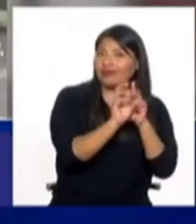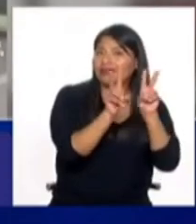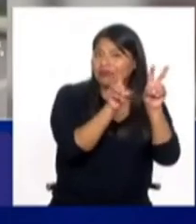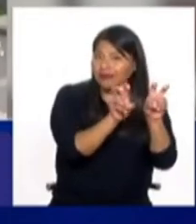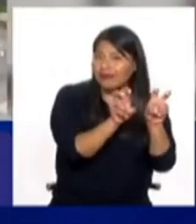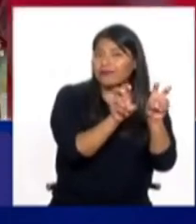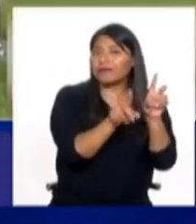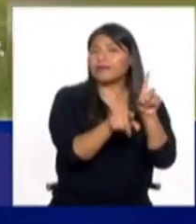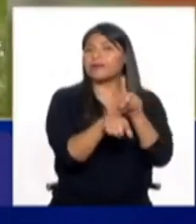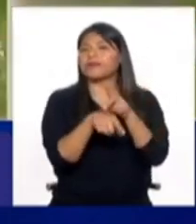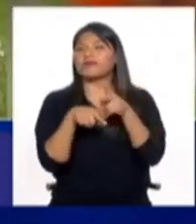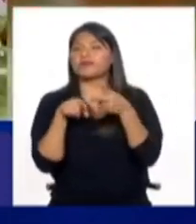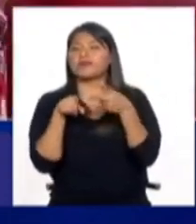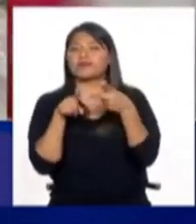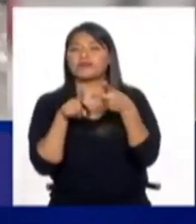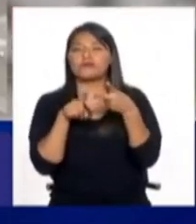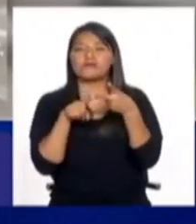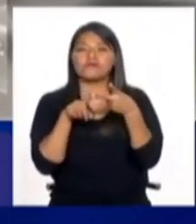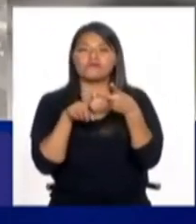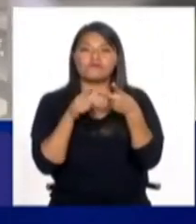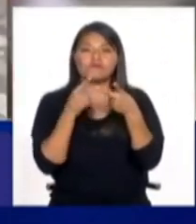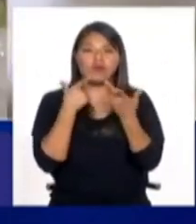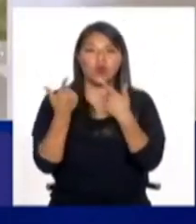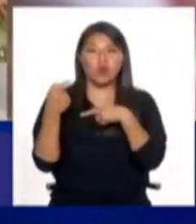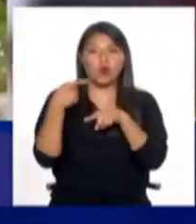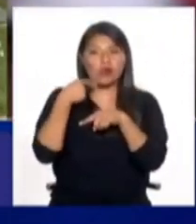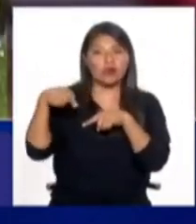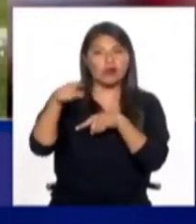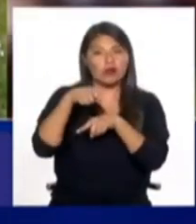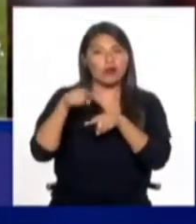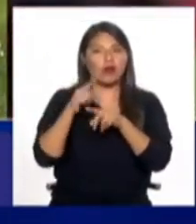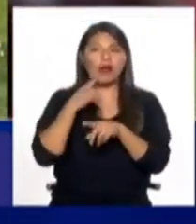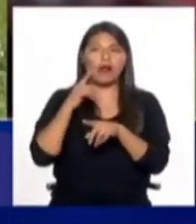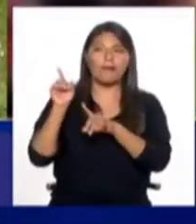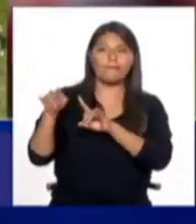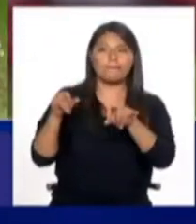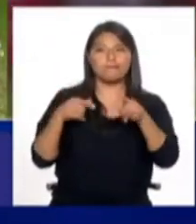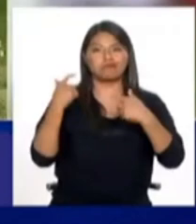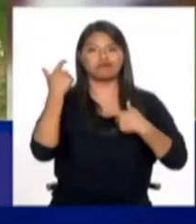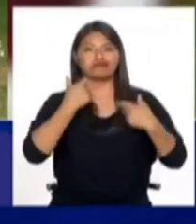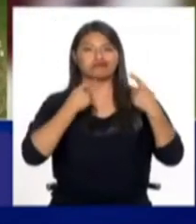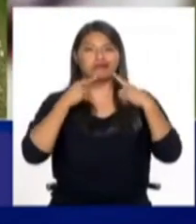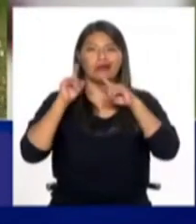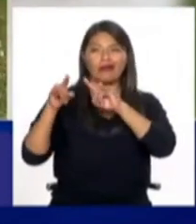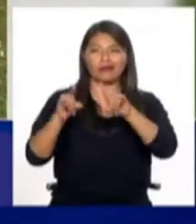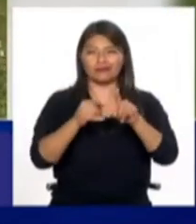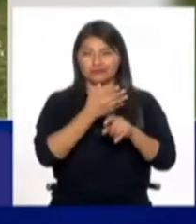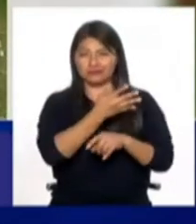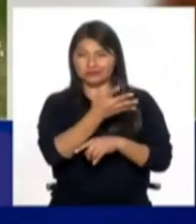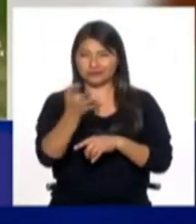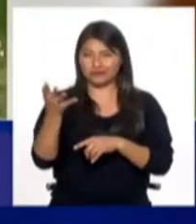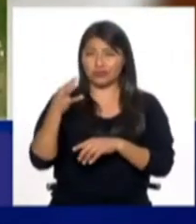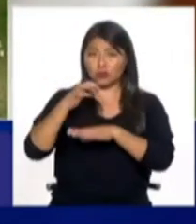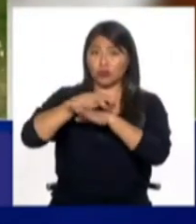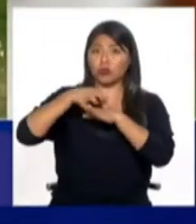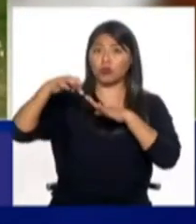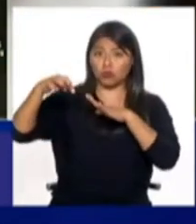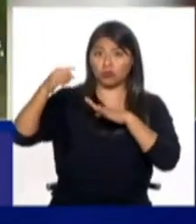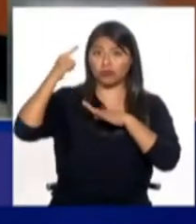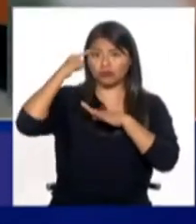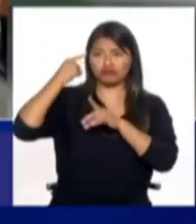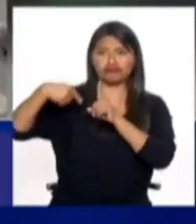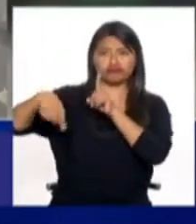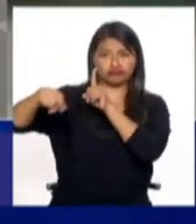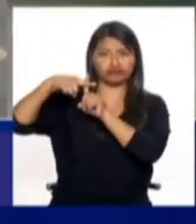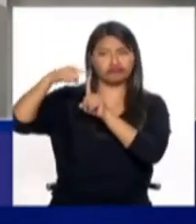no plantear esta serie de estereotipos. Creo que hay profesionales bastante probos